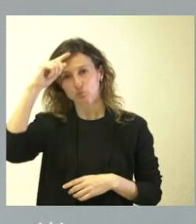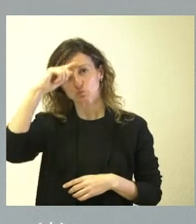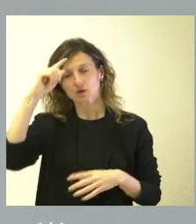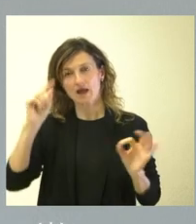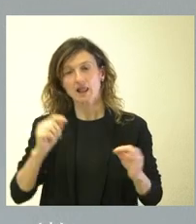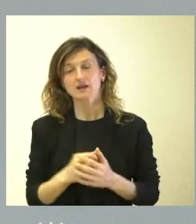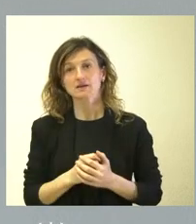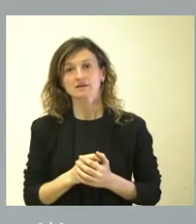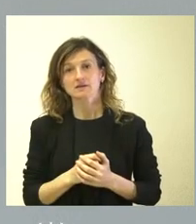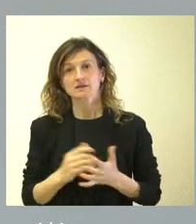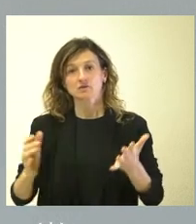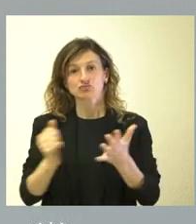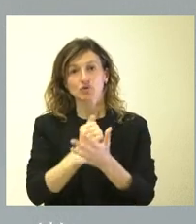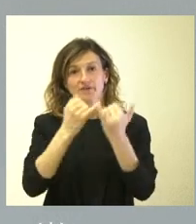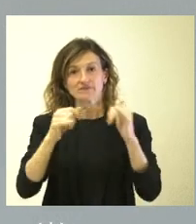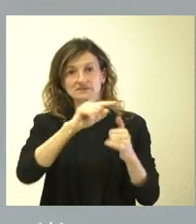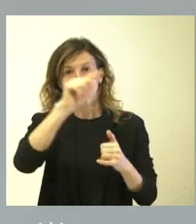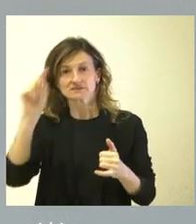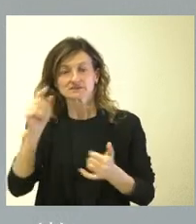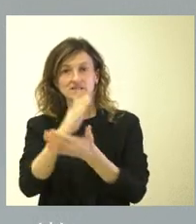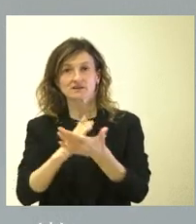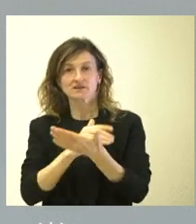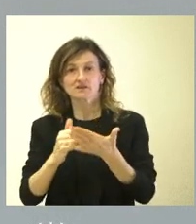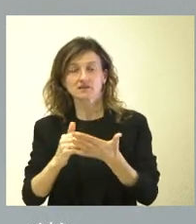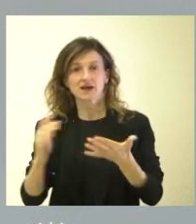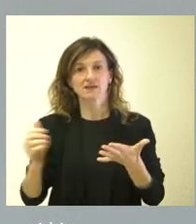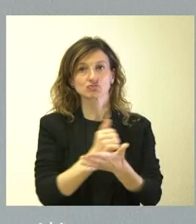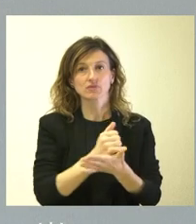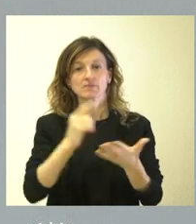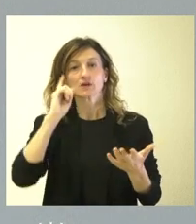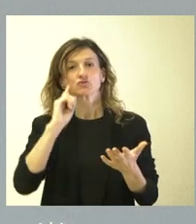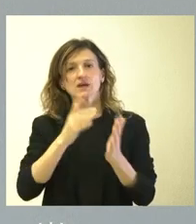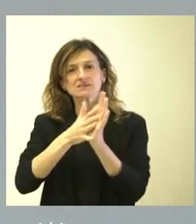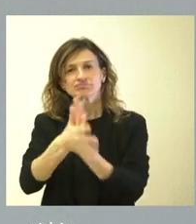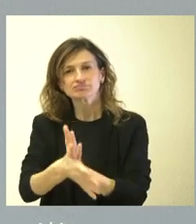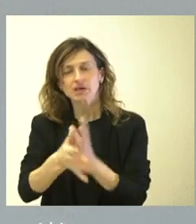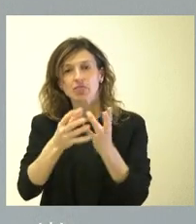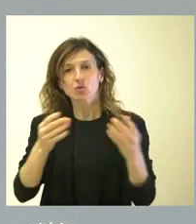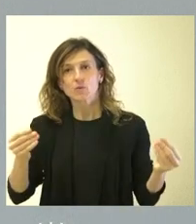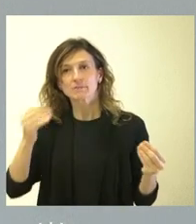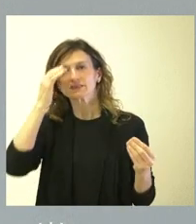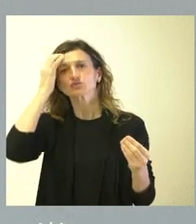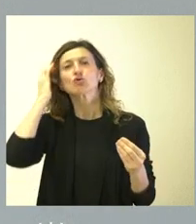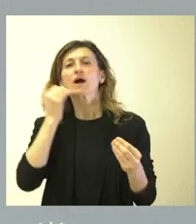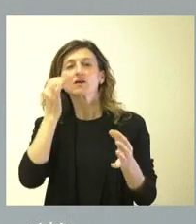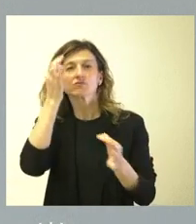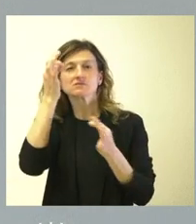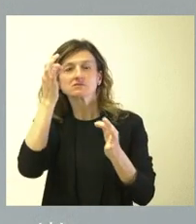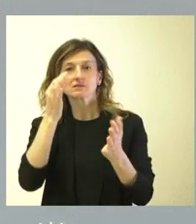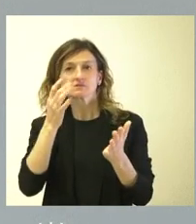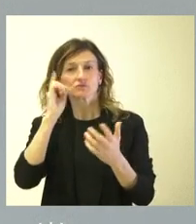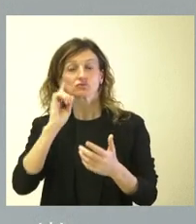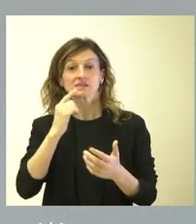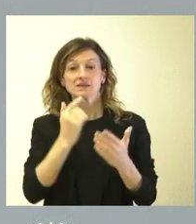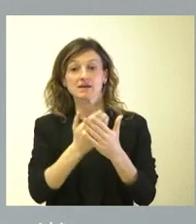acoge a todas las mascaradas de nuestra comunidad autónoma a esa categoría, pero no sé si describir en el documento si hay alguna especificación concreta, si a lo largo de la